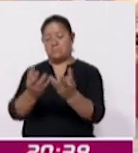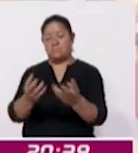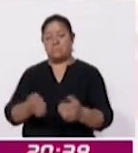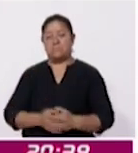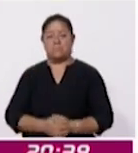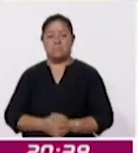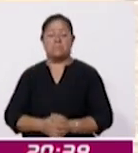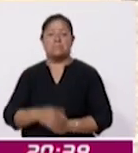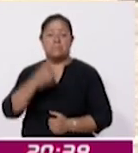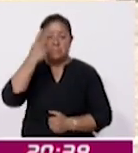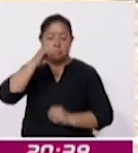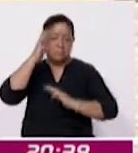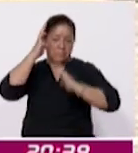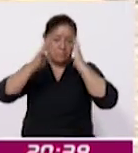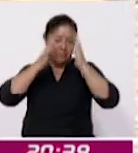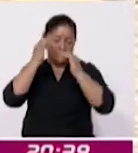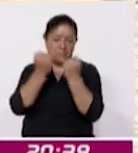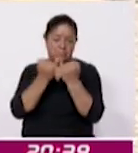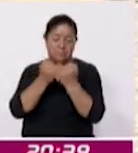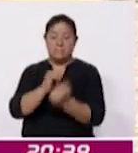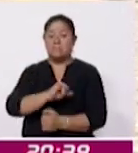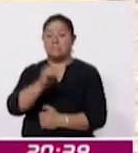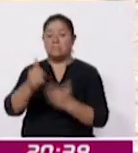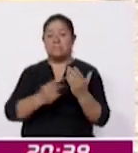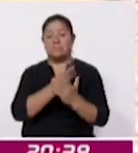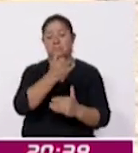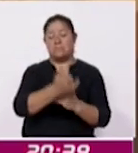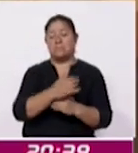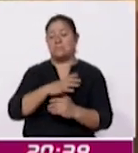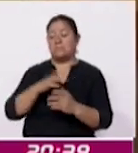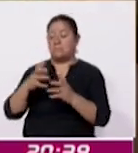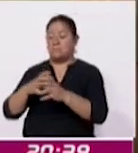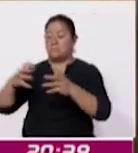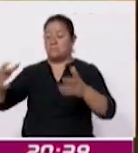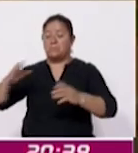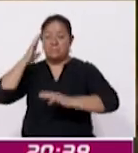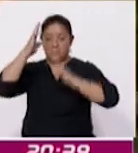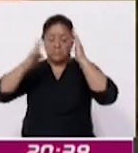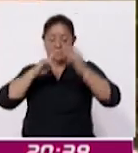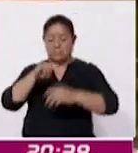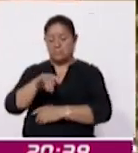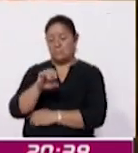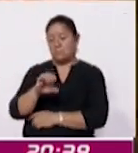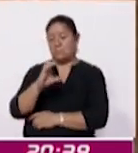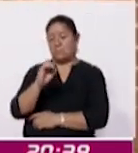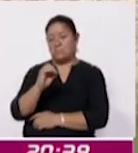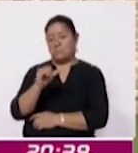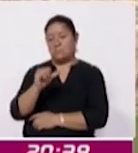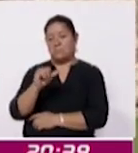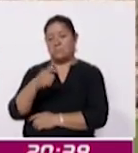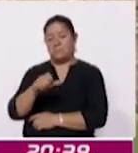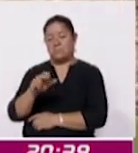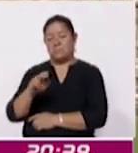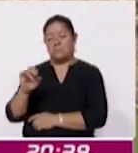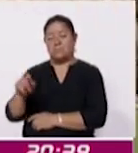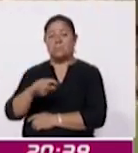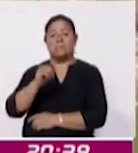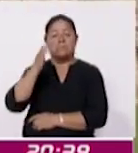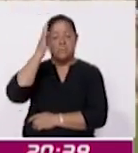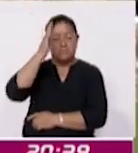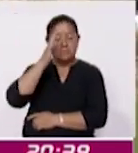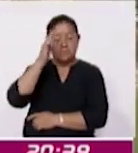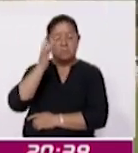museografía otro de los proyectos que realizará el INA son la ampliación del museo de sitio de Tecuaque y el museo de sitio de Santa María de las Nieves